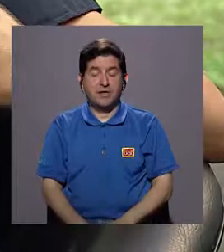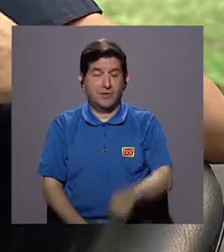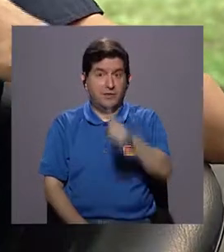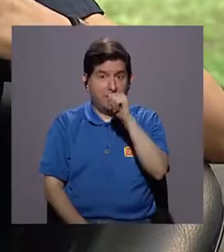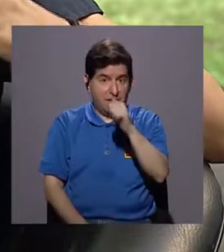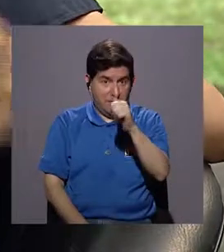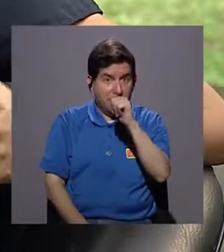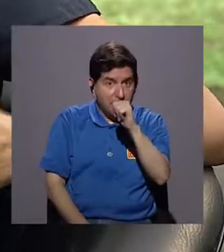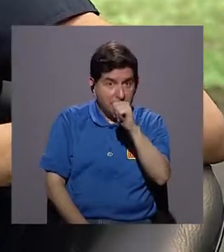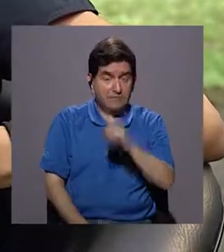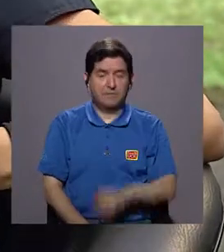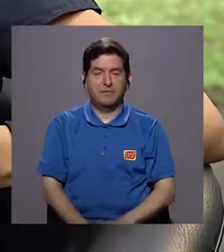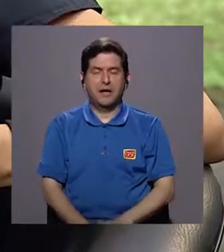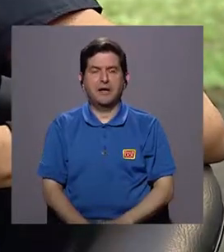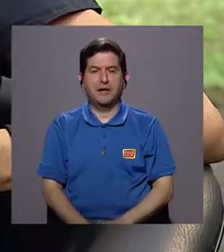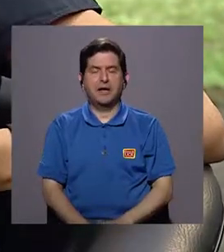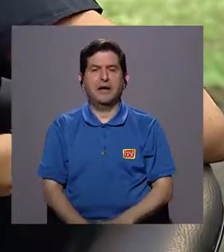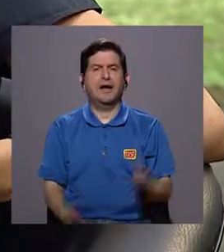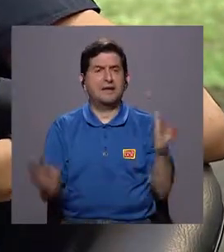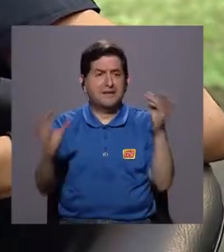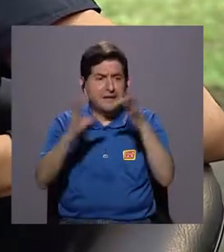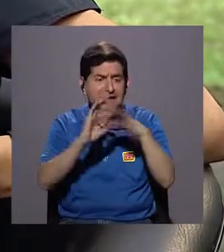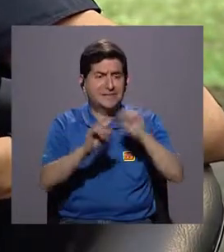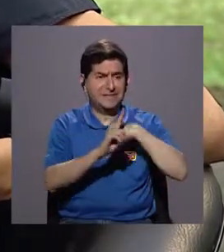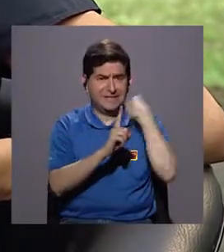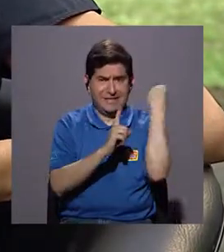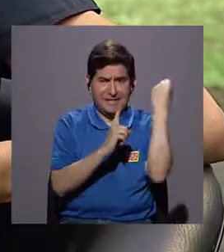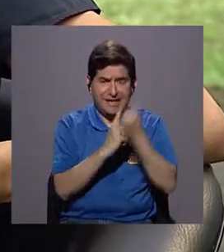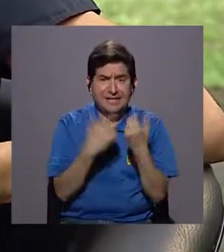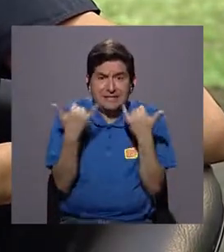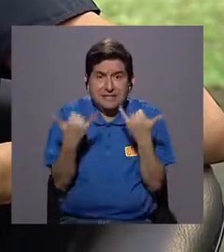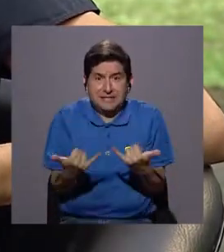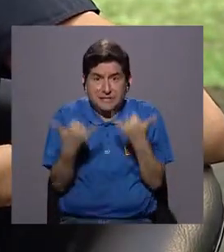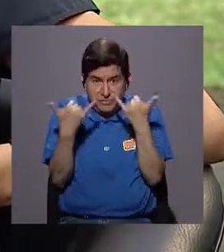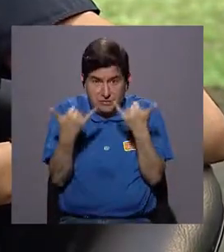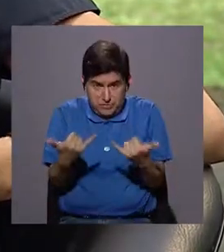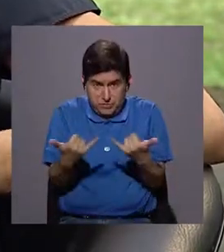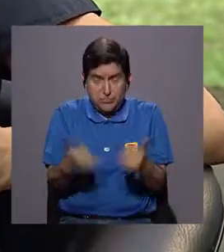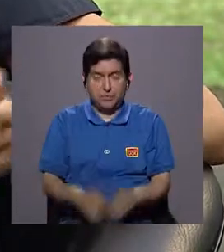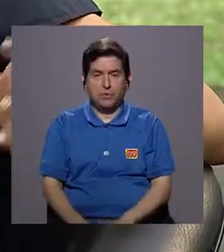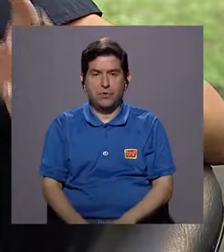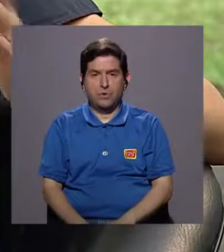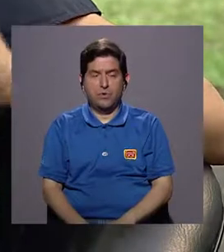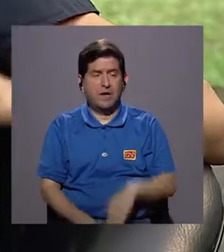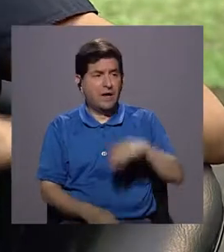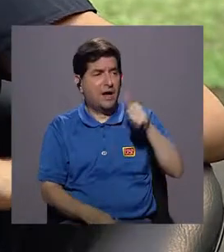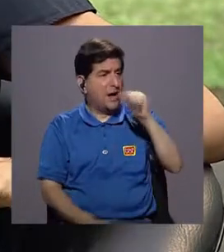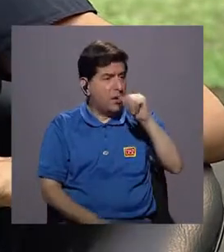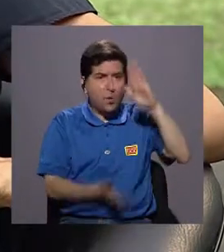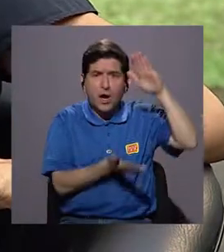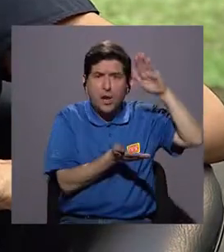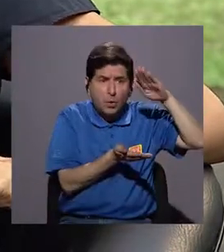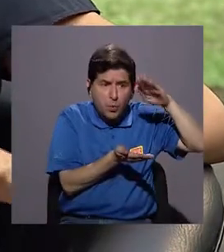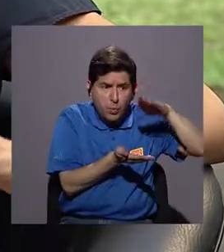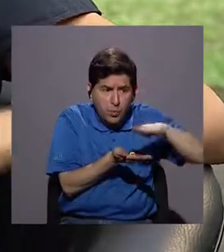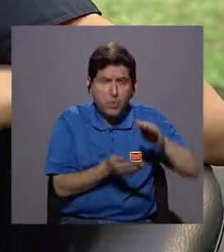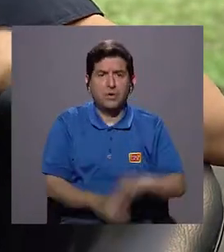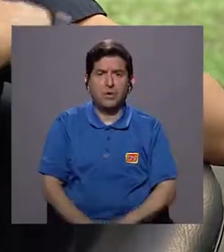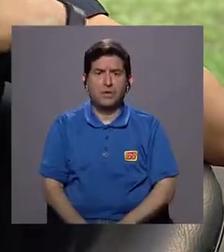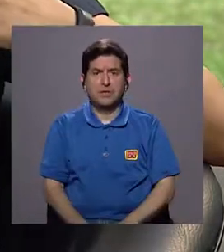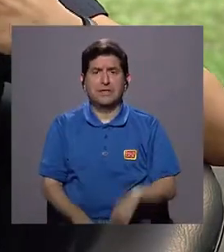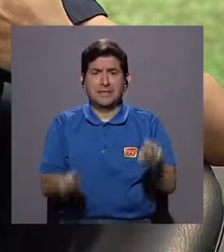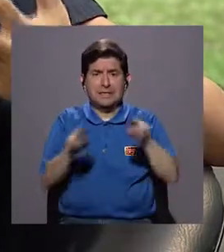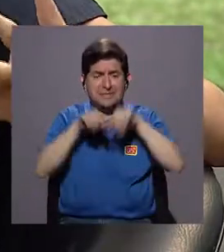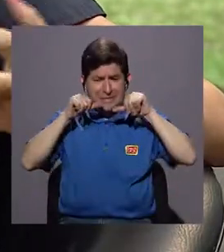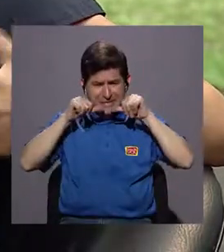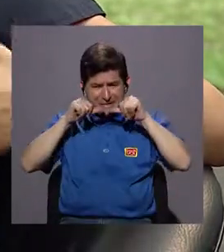recurso hídrico a propósito de la situación actual en el que está disminuyendo, en el que se